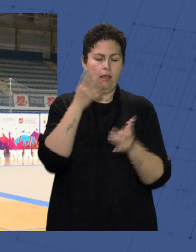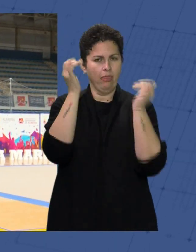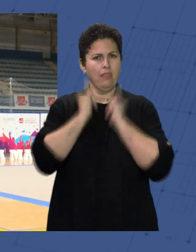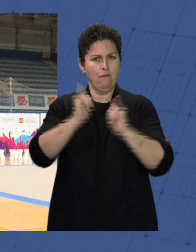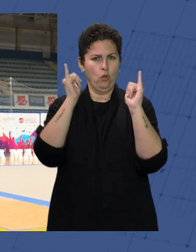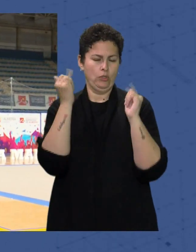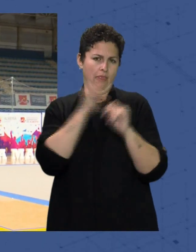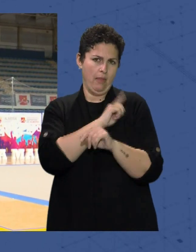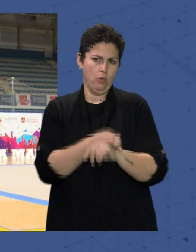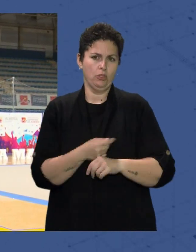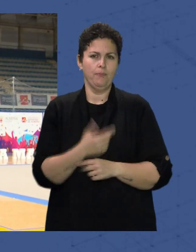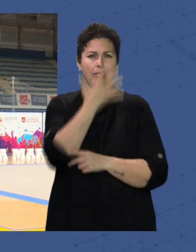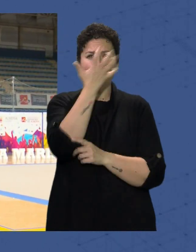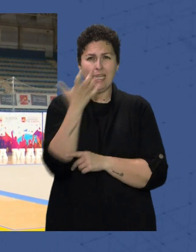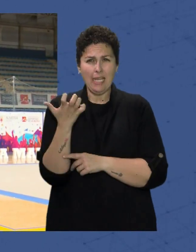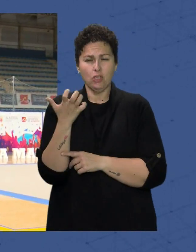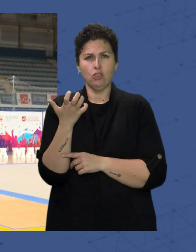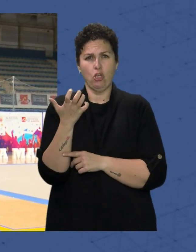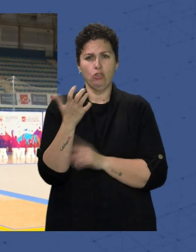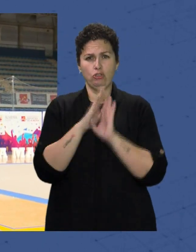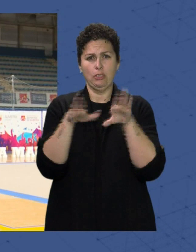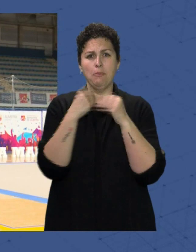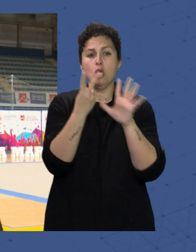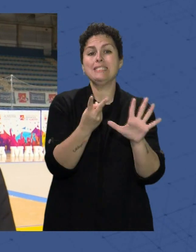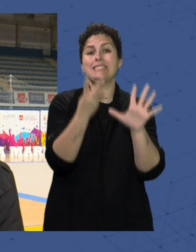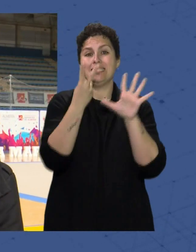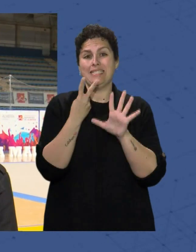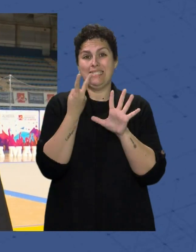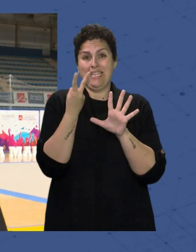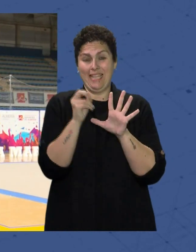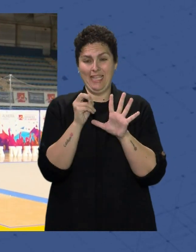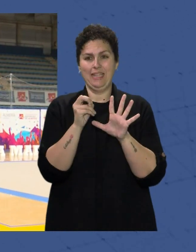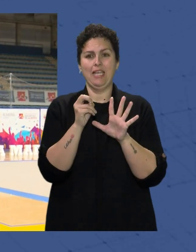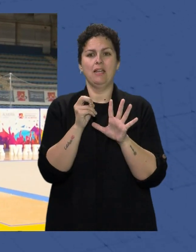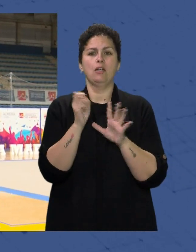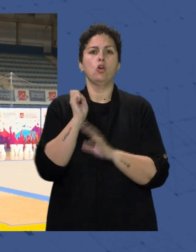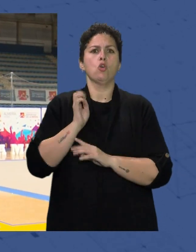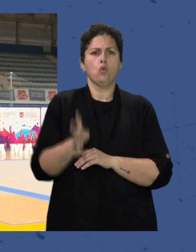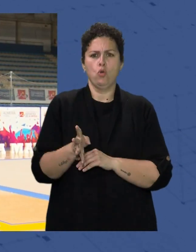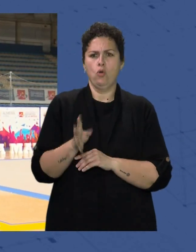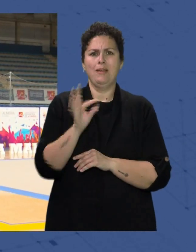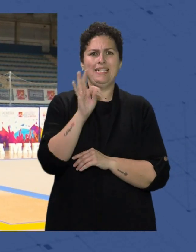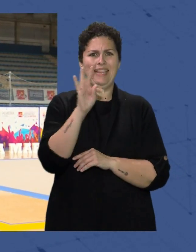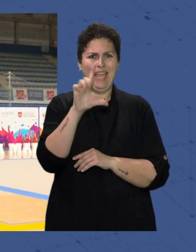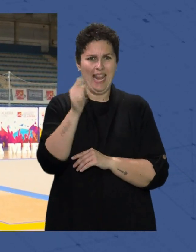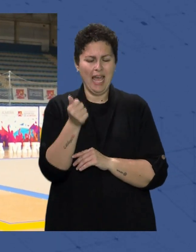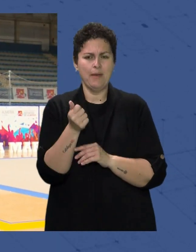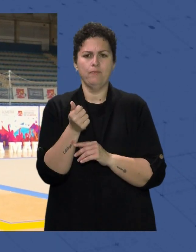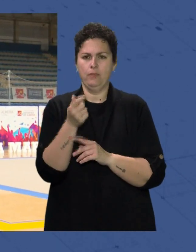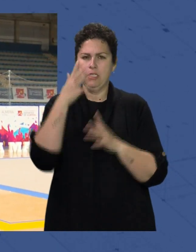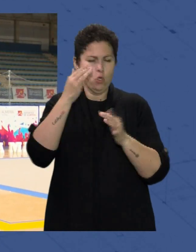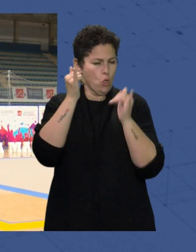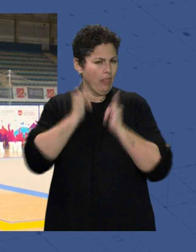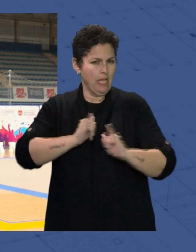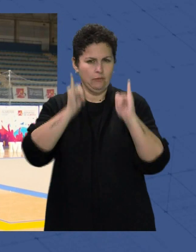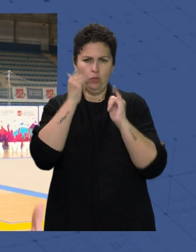De los 500 70 aproximadamente También Son del club Estela Maris Y nos van a hacer disfrutar De su arte